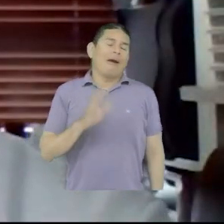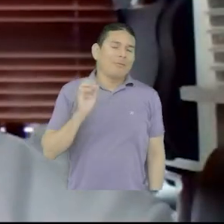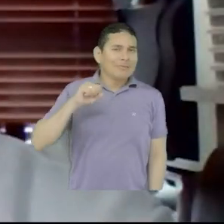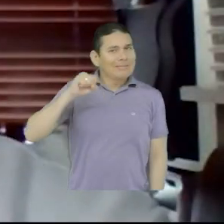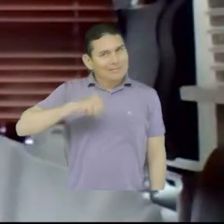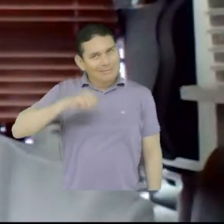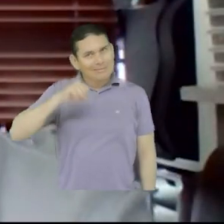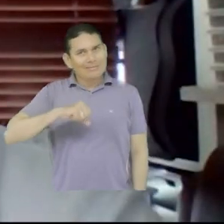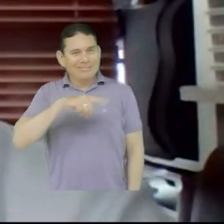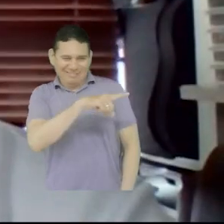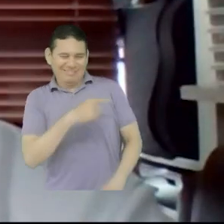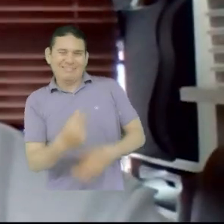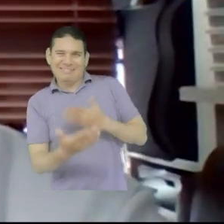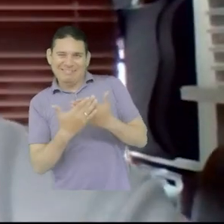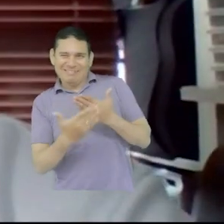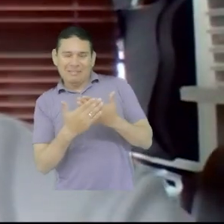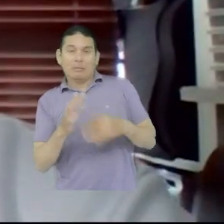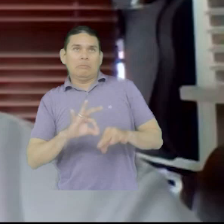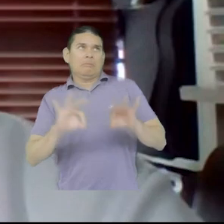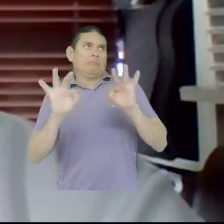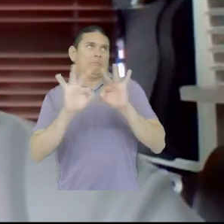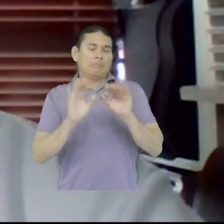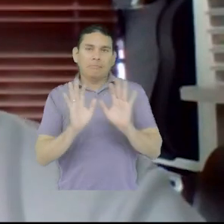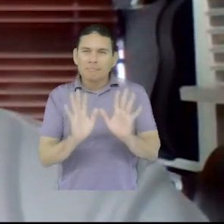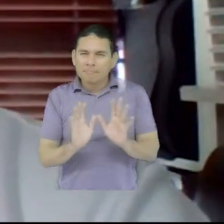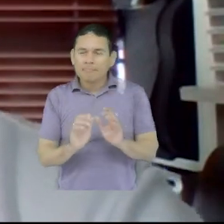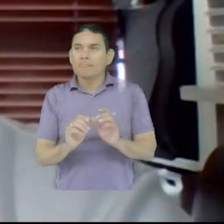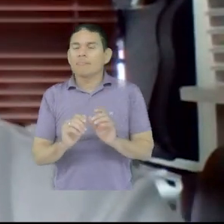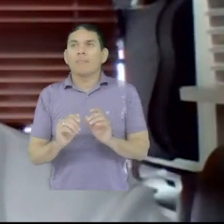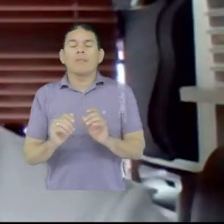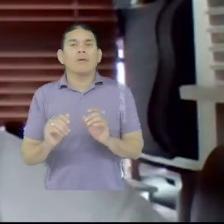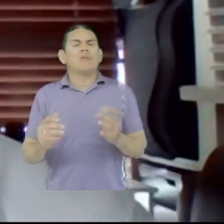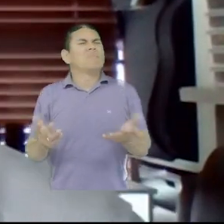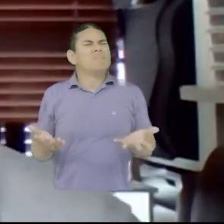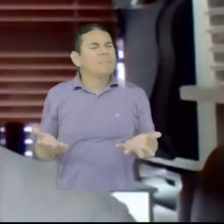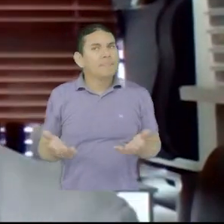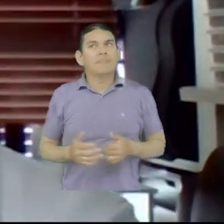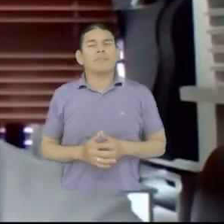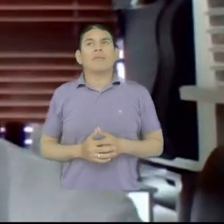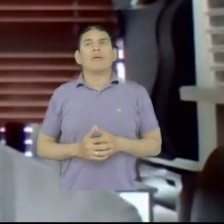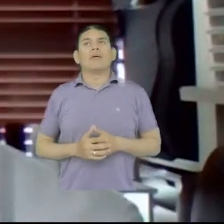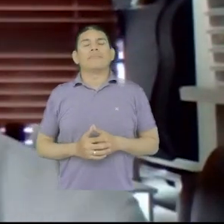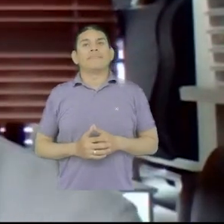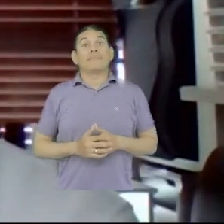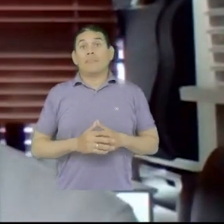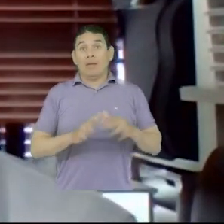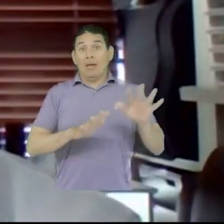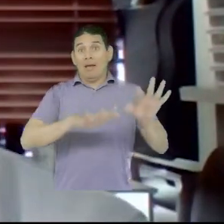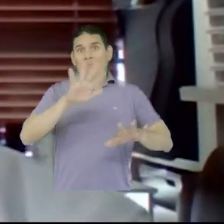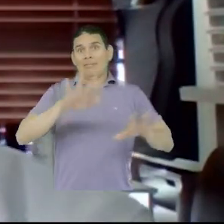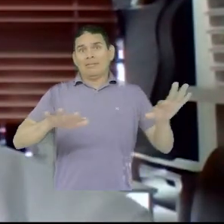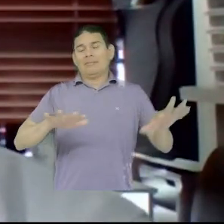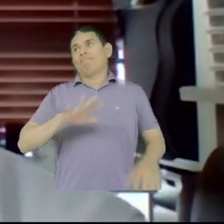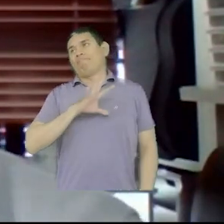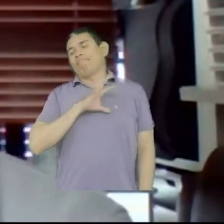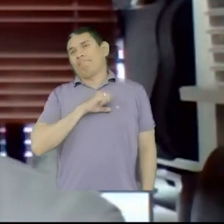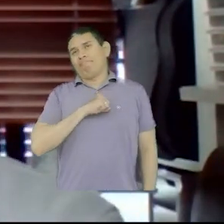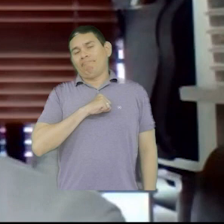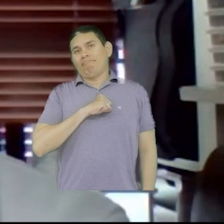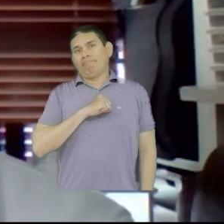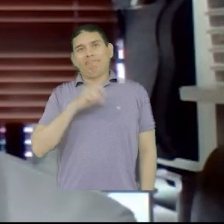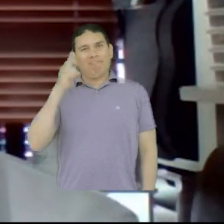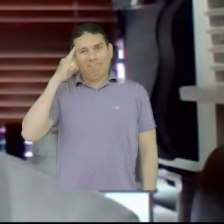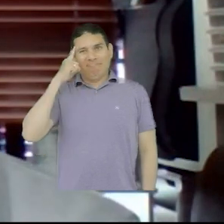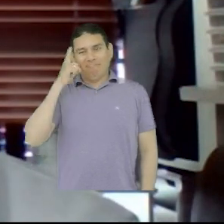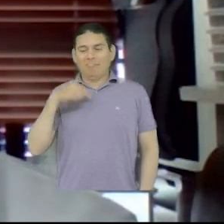eso que mencionas es importante resaltarlo, referirme brevemente, porque a veces los municipios desafortunadamente dicen